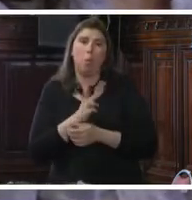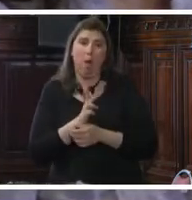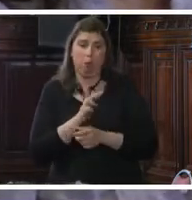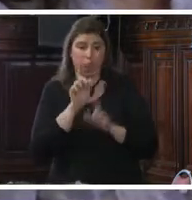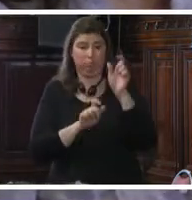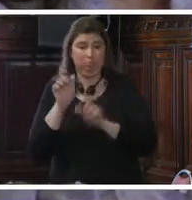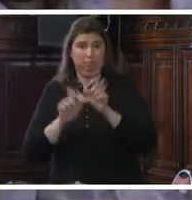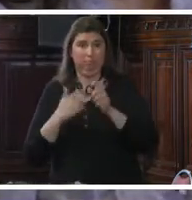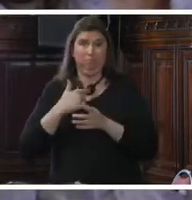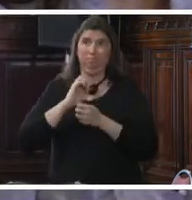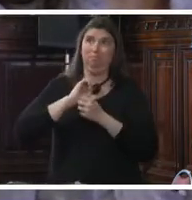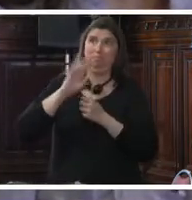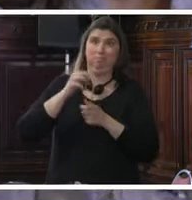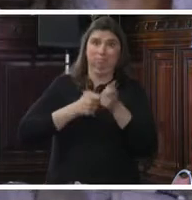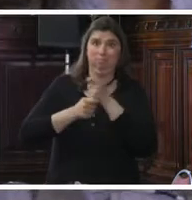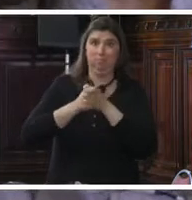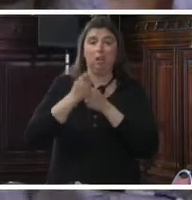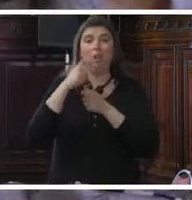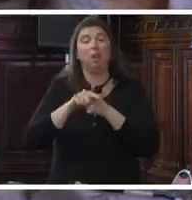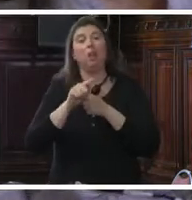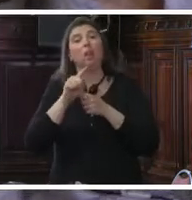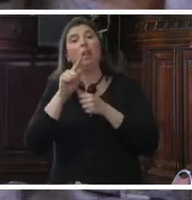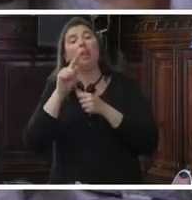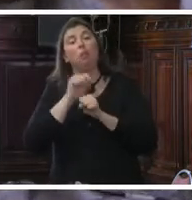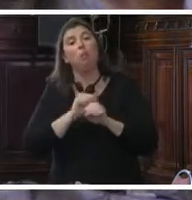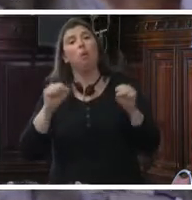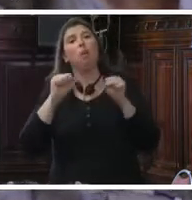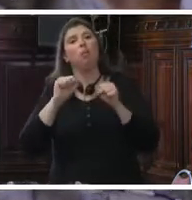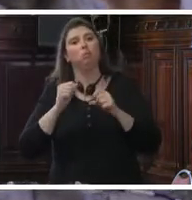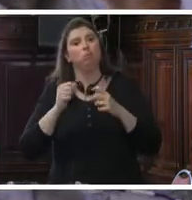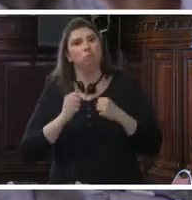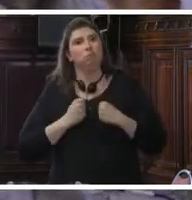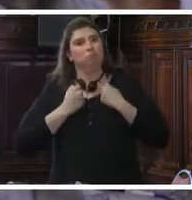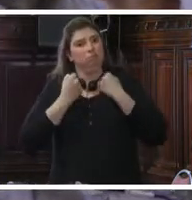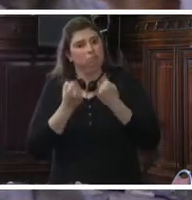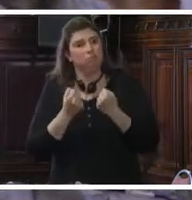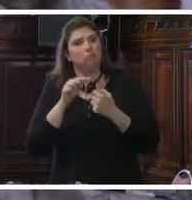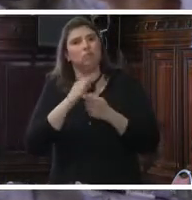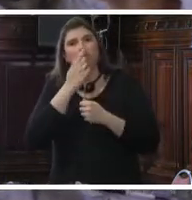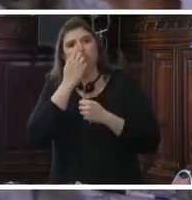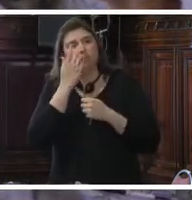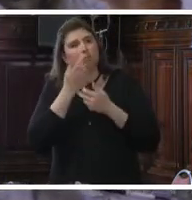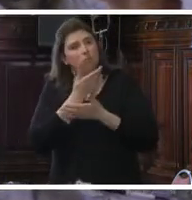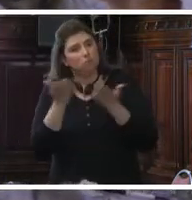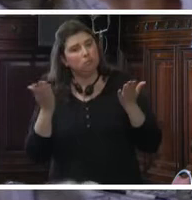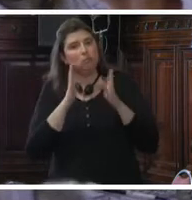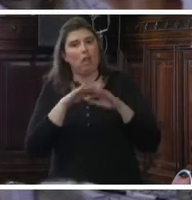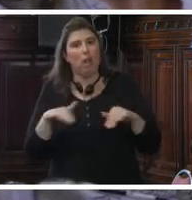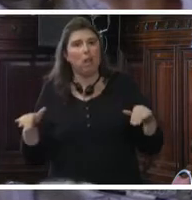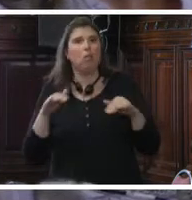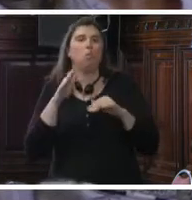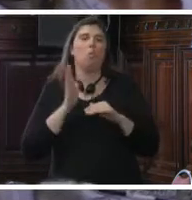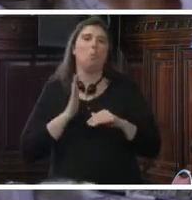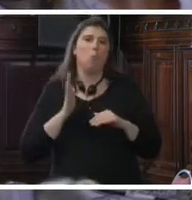Primero, coordinar, consolidar institucionalmente el interés demostrado de las relatorías de niñez, migrantes y